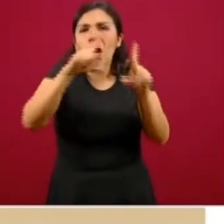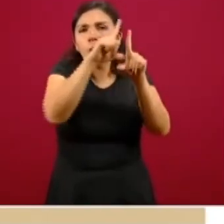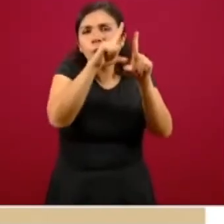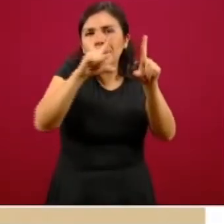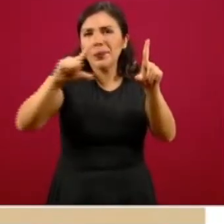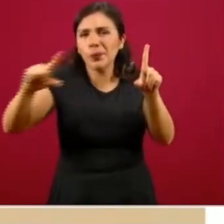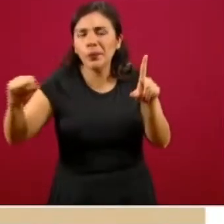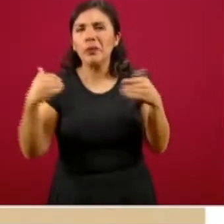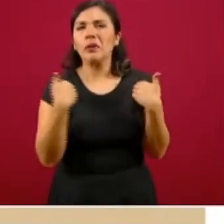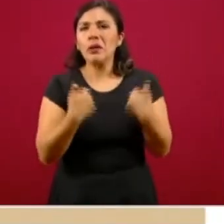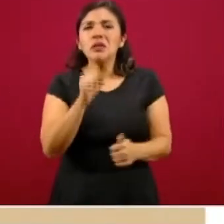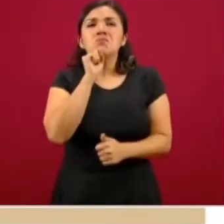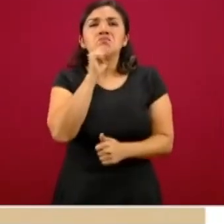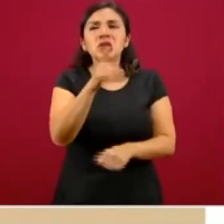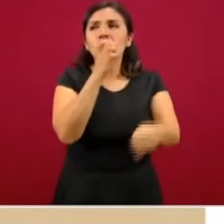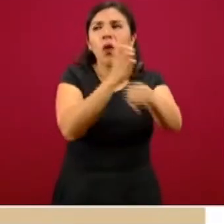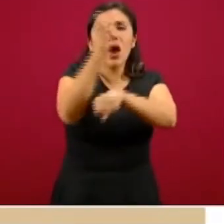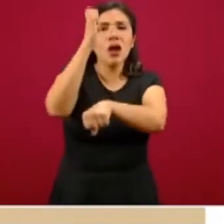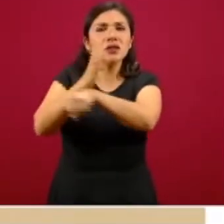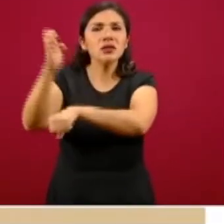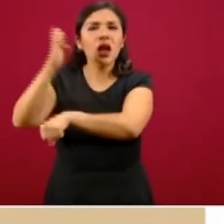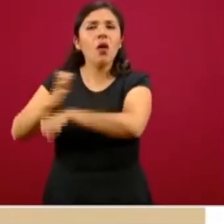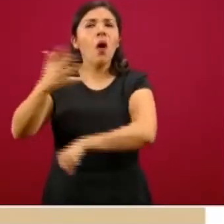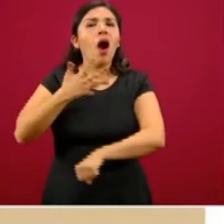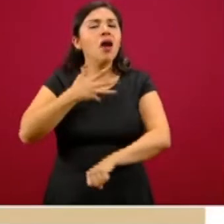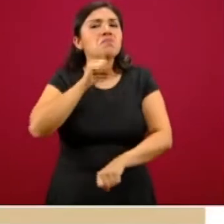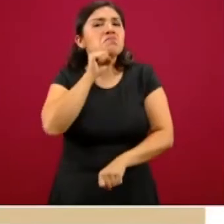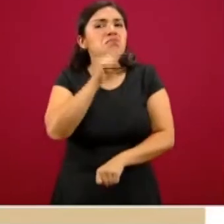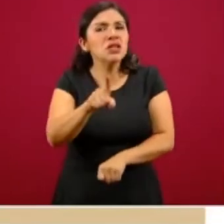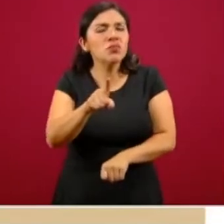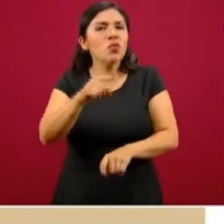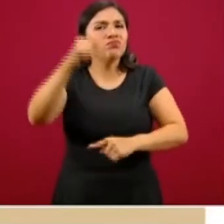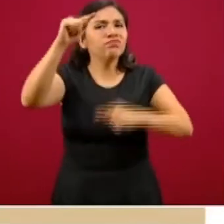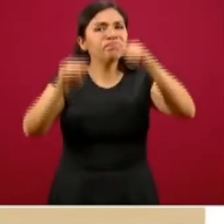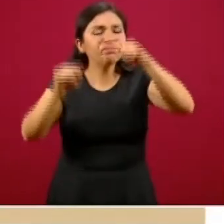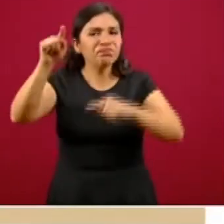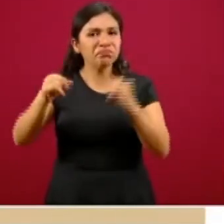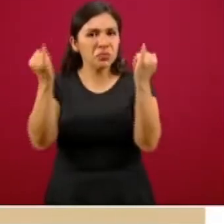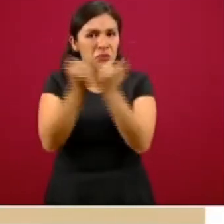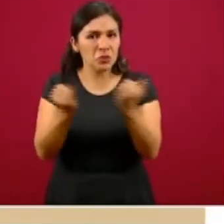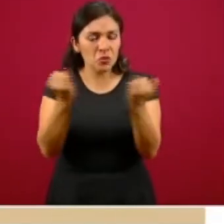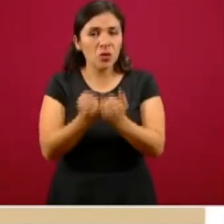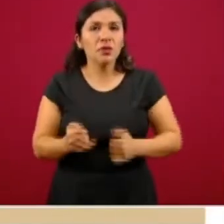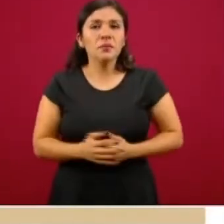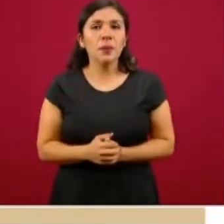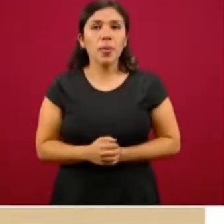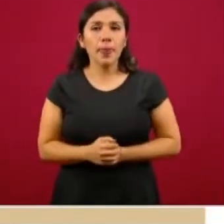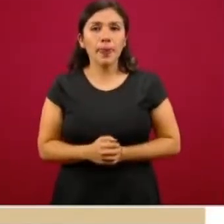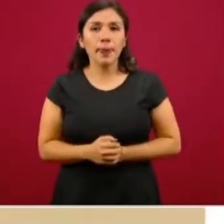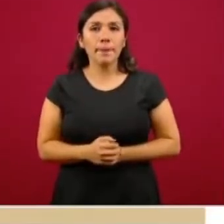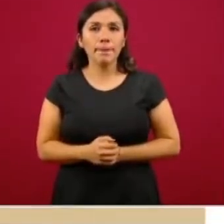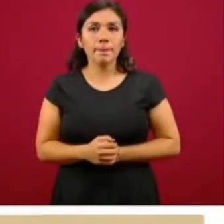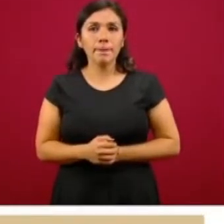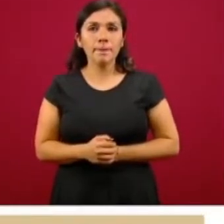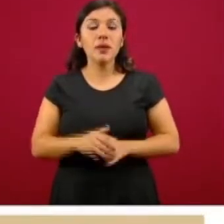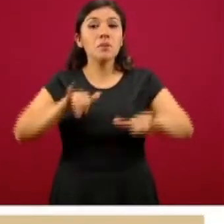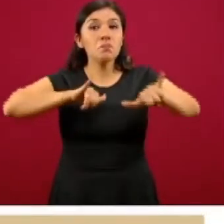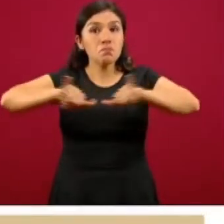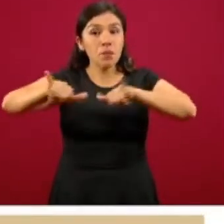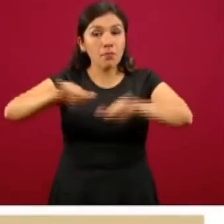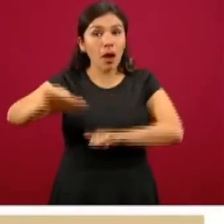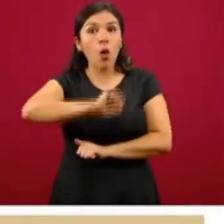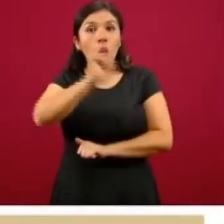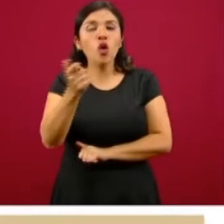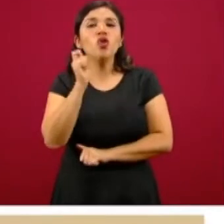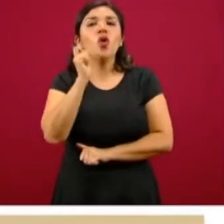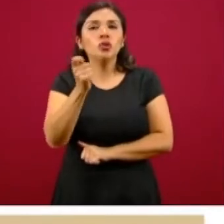vemos que prácticamente son los mismos estados que se mantienen en los mismos rangos. Veamos el siguiente mapa, que es la distribución